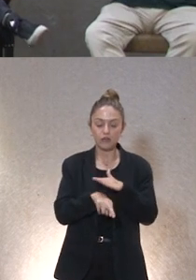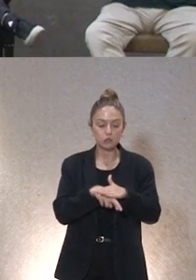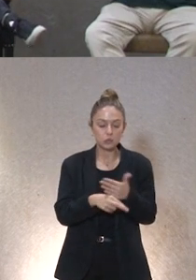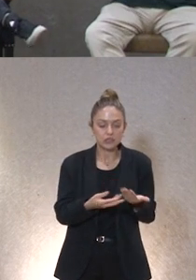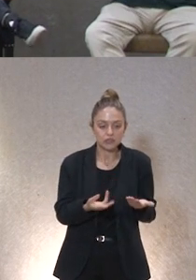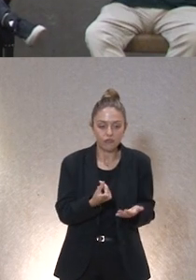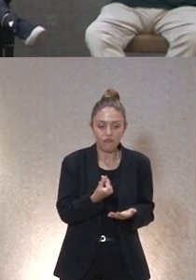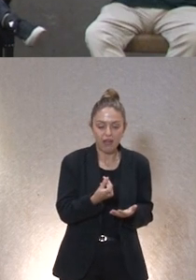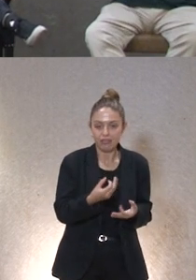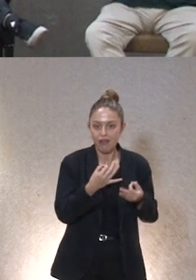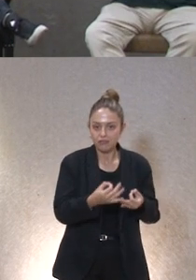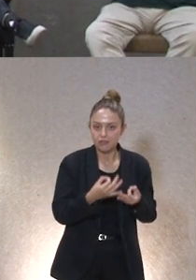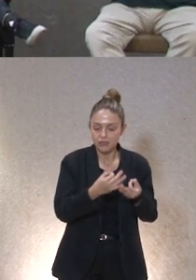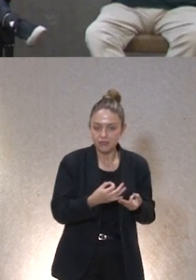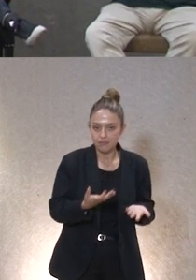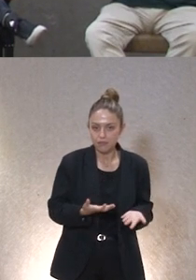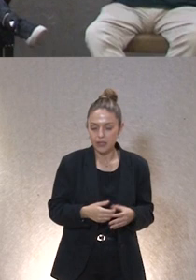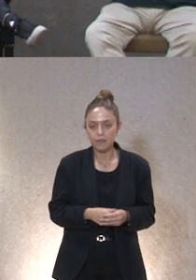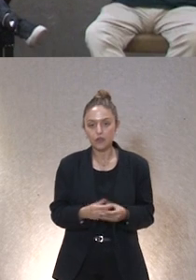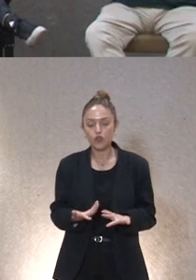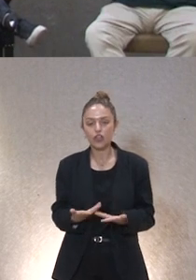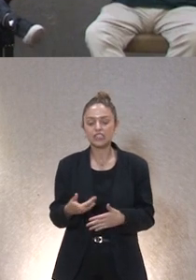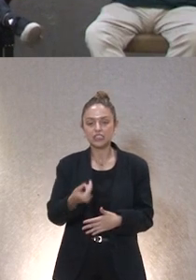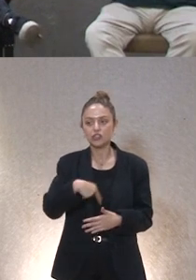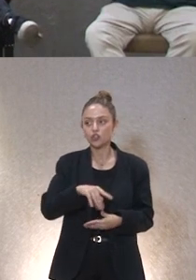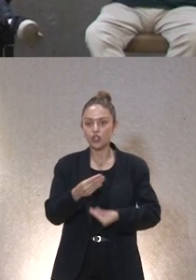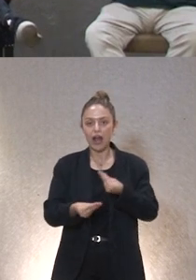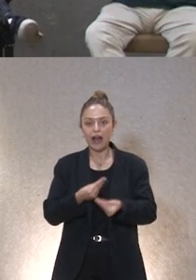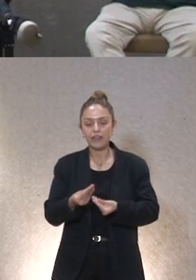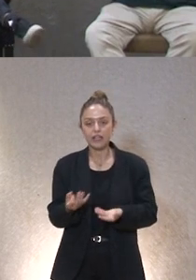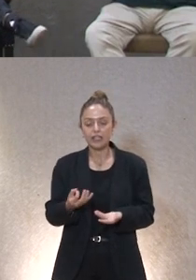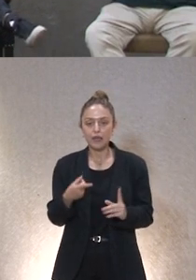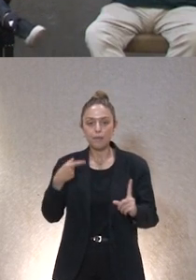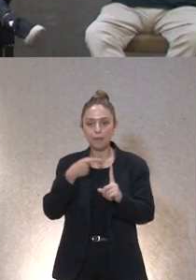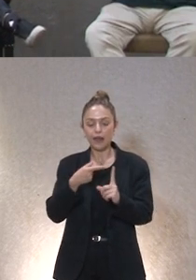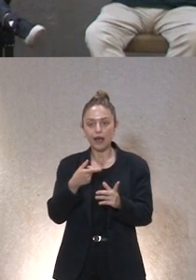faltar recursos con los que tenemos qué podemos hacer para apoyar mejor a las personas